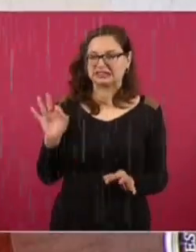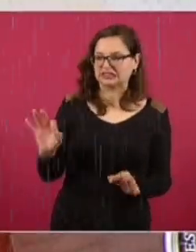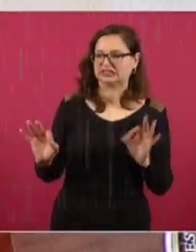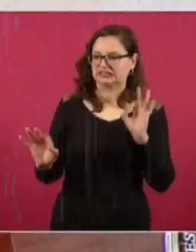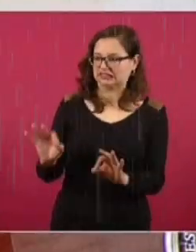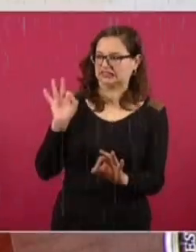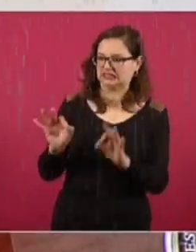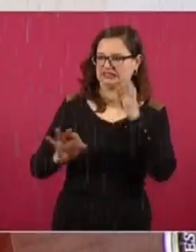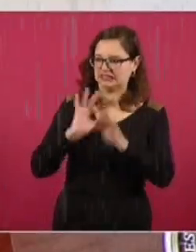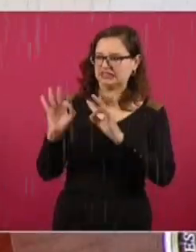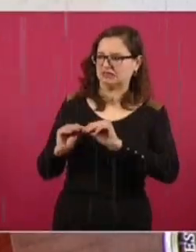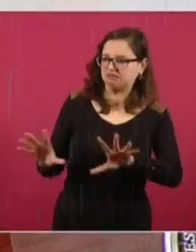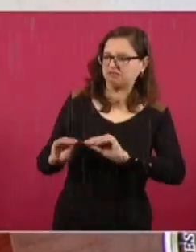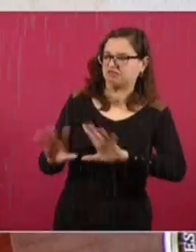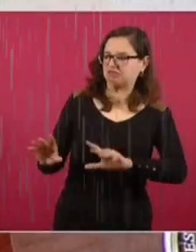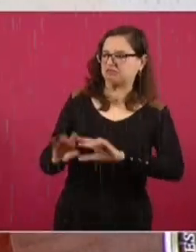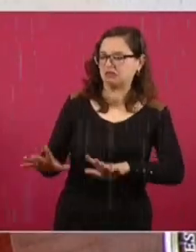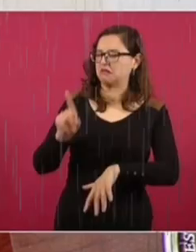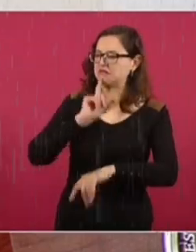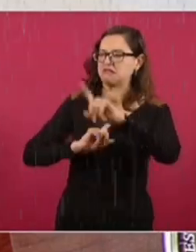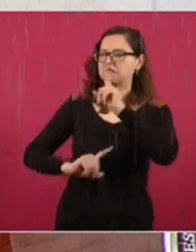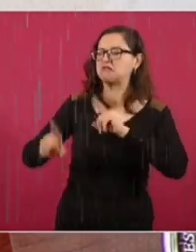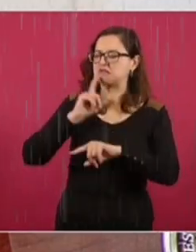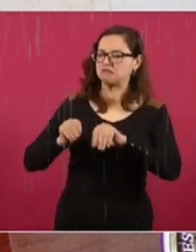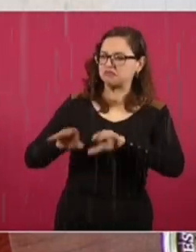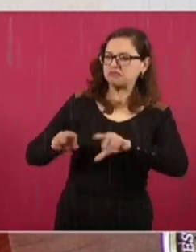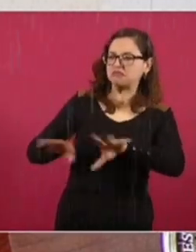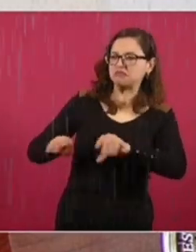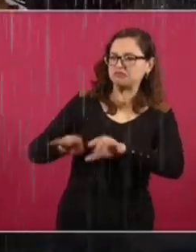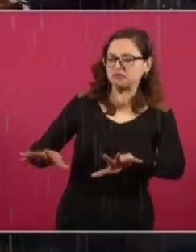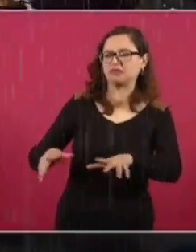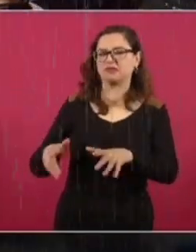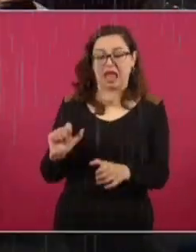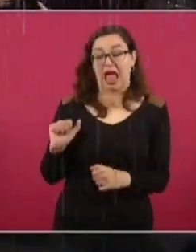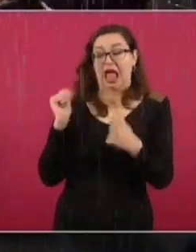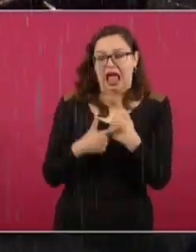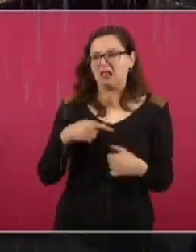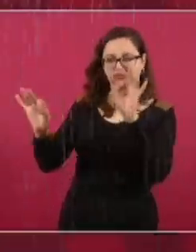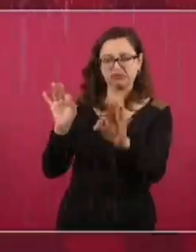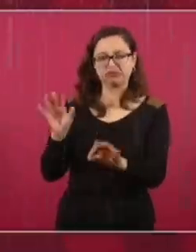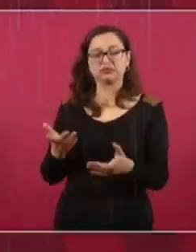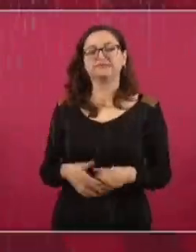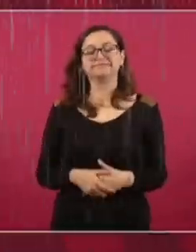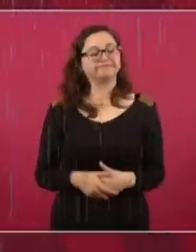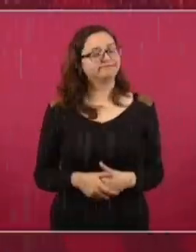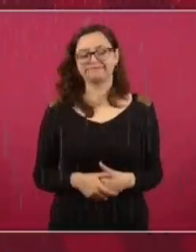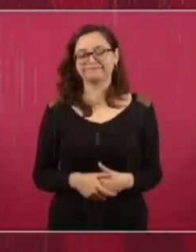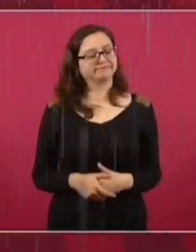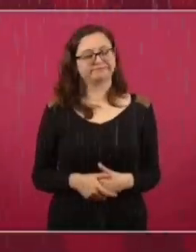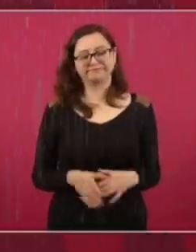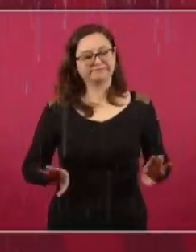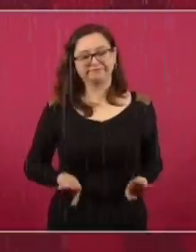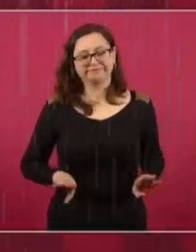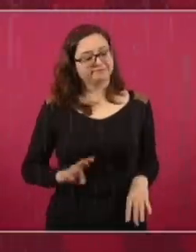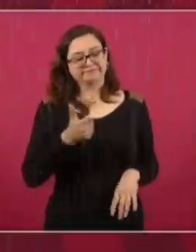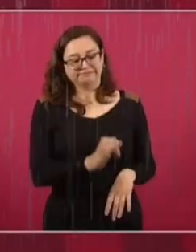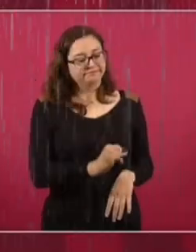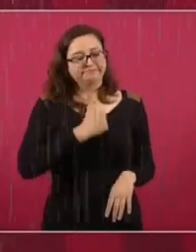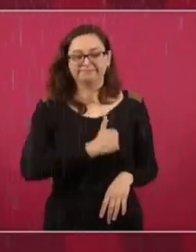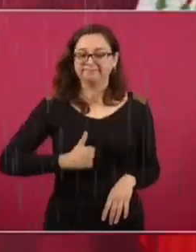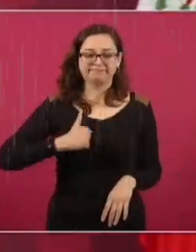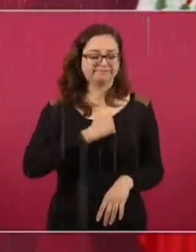Aunque siguen aplicando las máximas de lámpara del periodismo, que es calumnia cuando no mancha artizna. Es muy lamentable lo que sucede